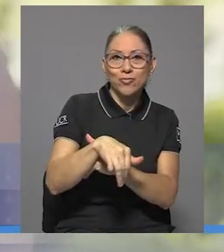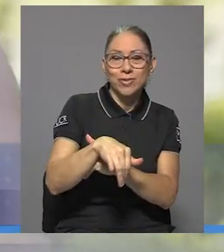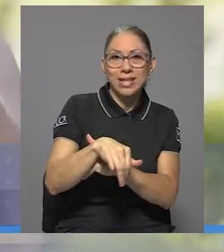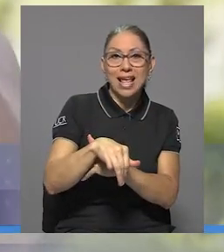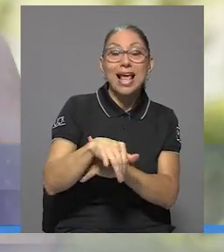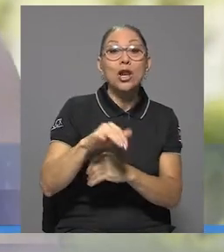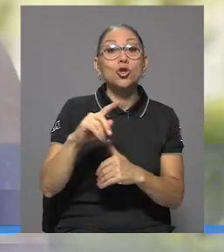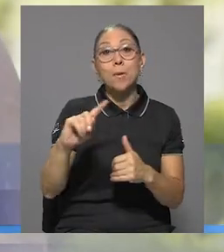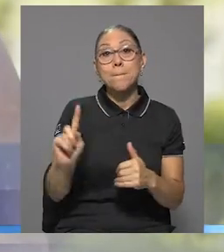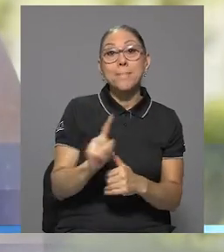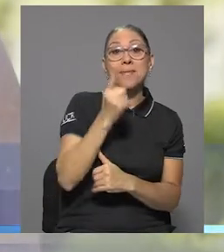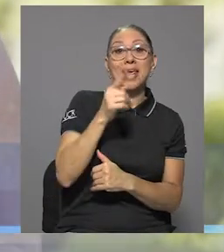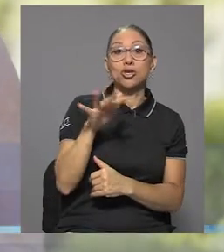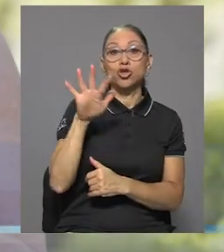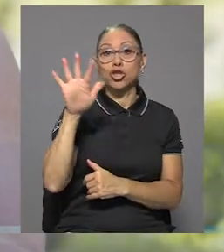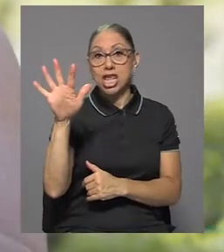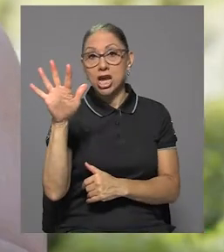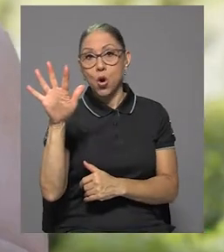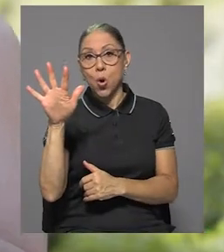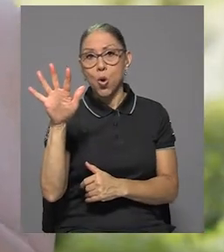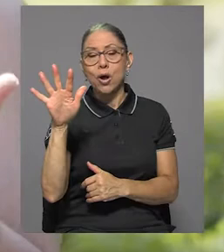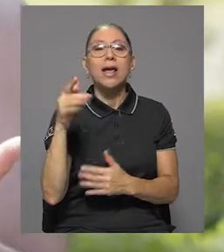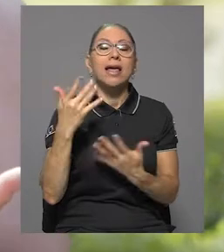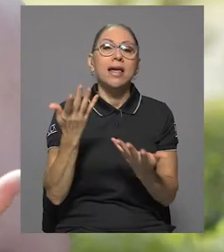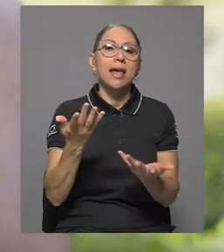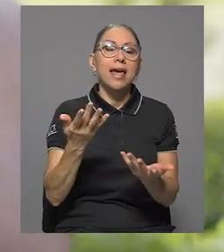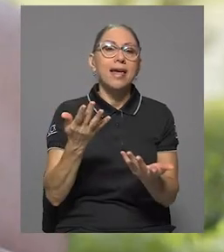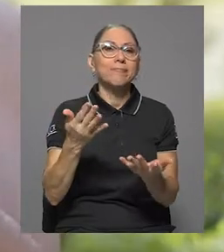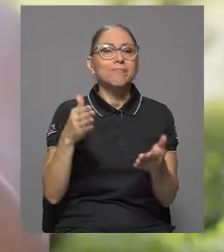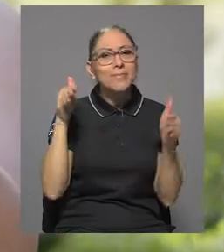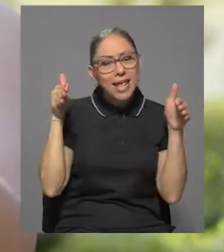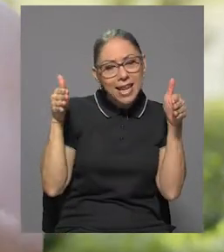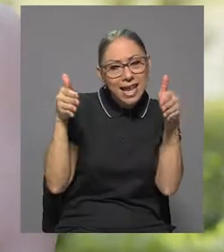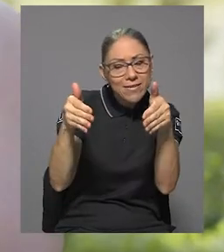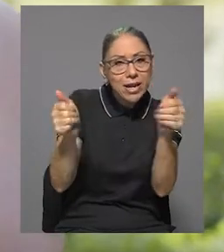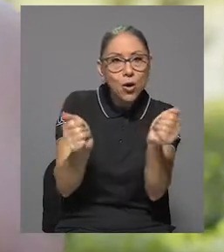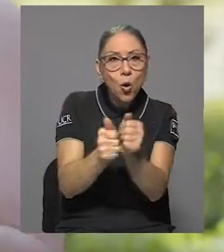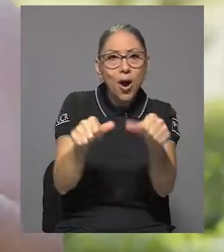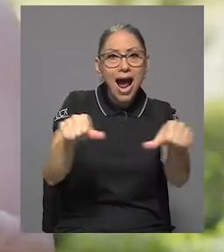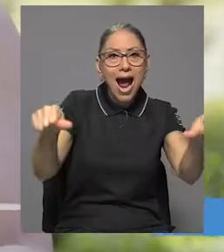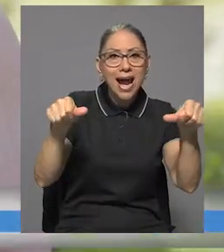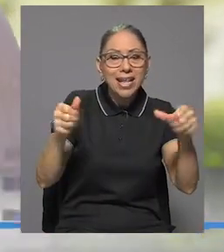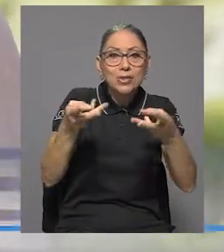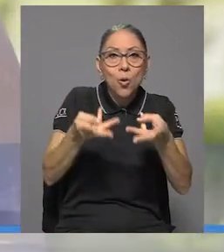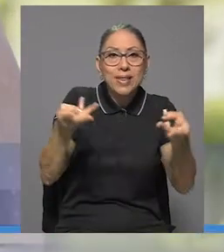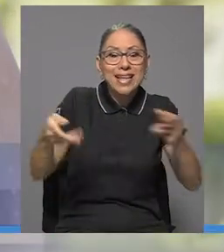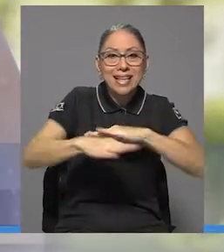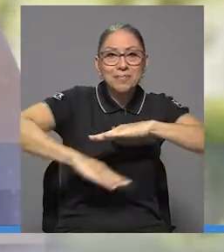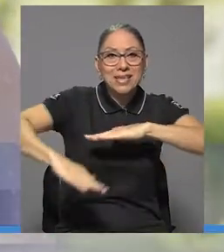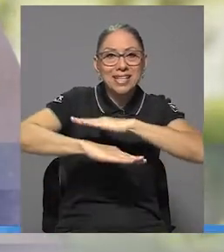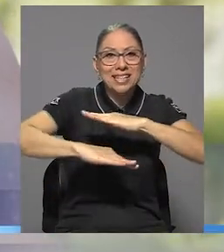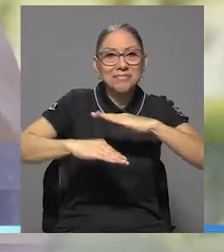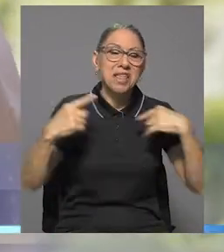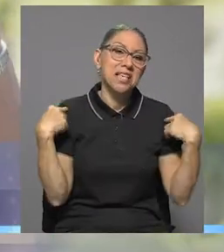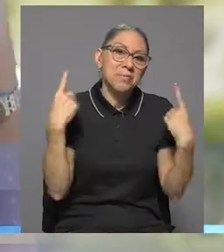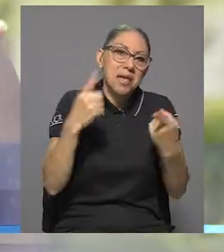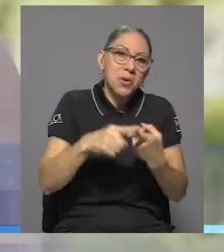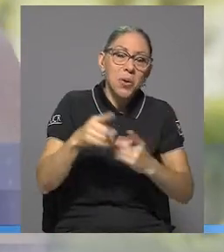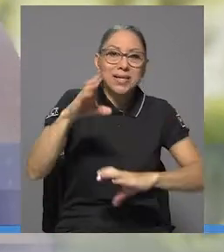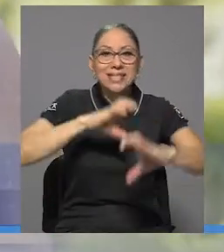módulos. Los cinco primeros módulos tienen que ver precisamente con esas, digamos, áreas o materias básicas,